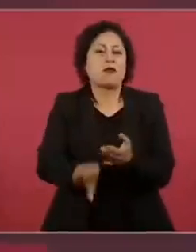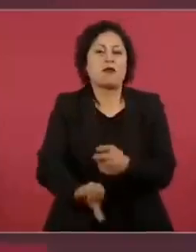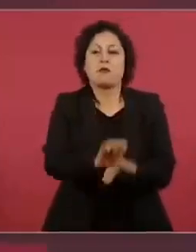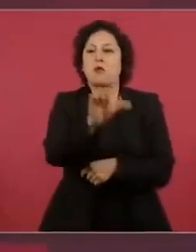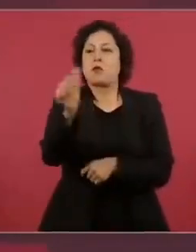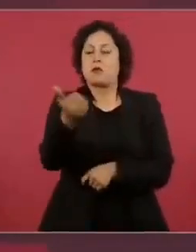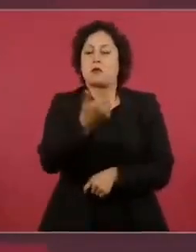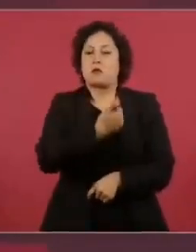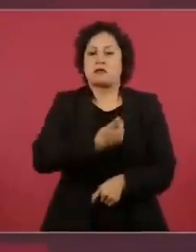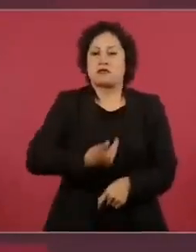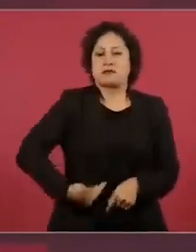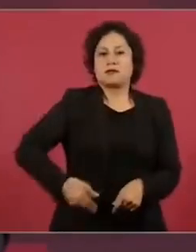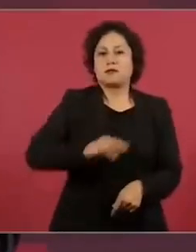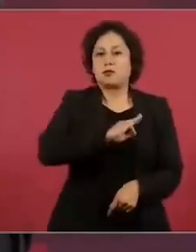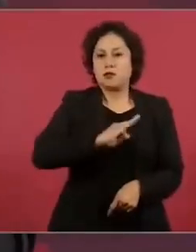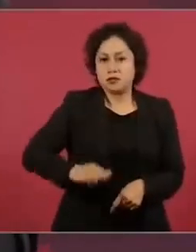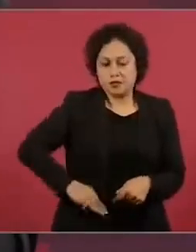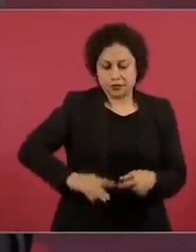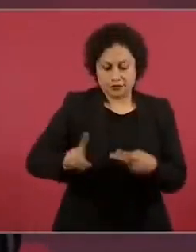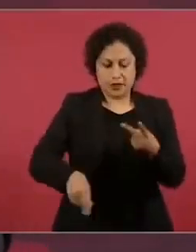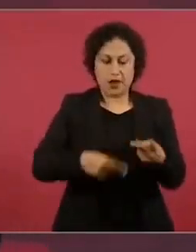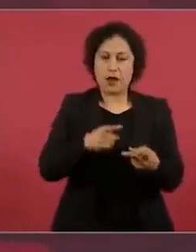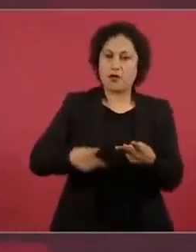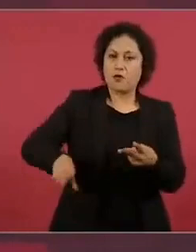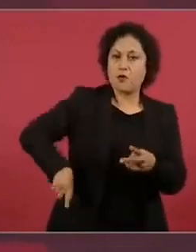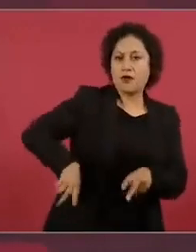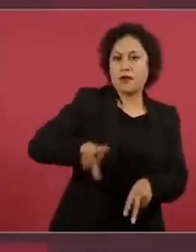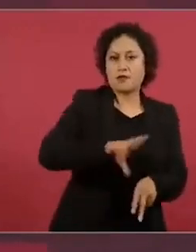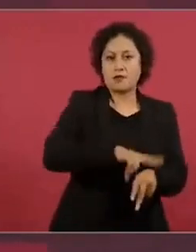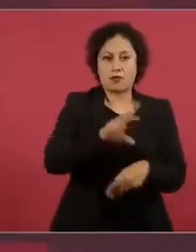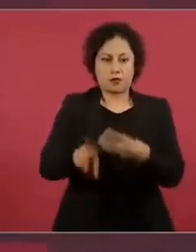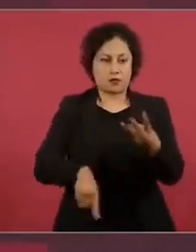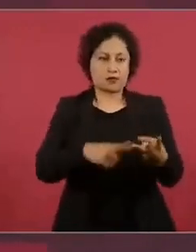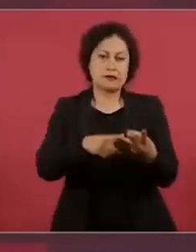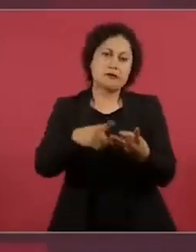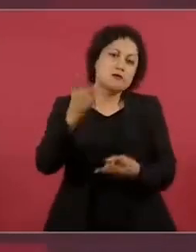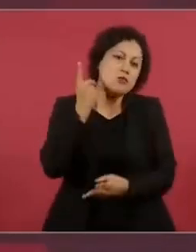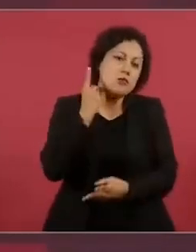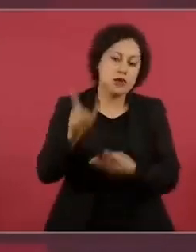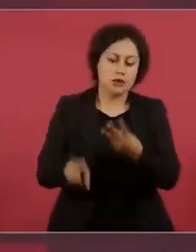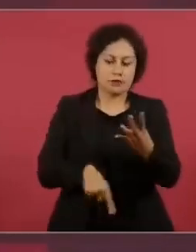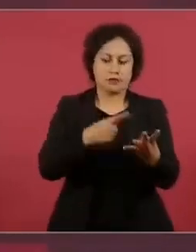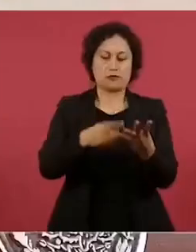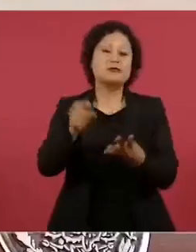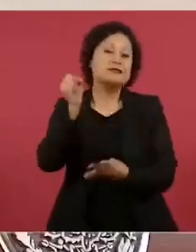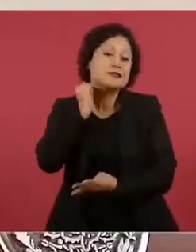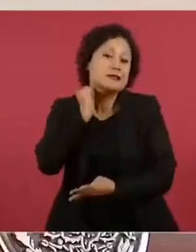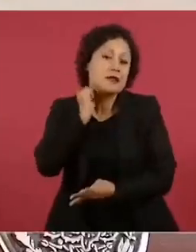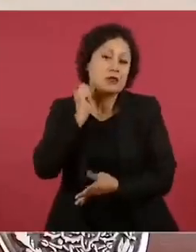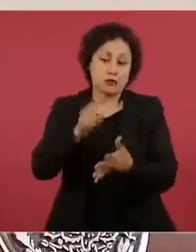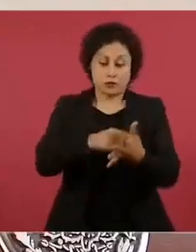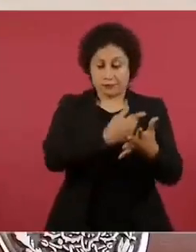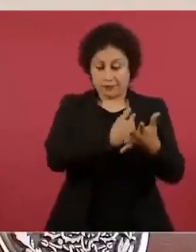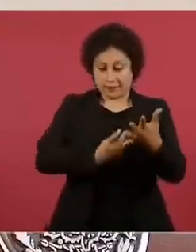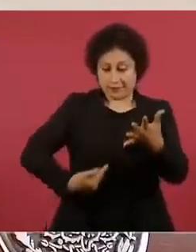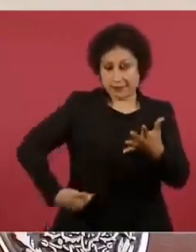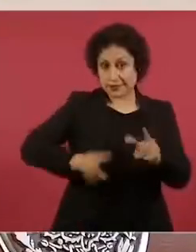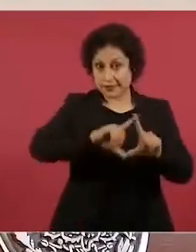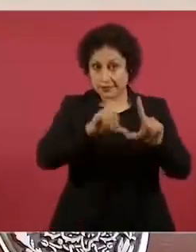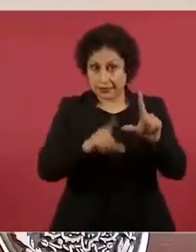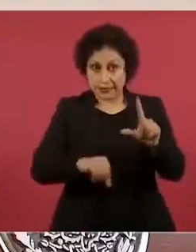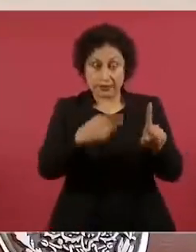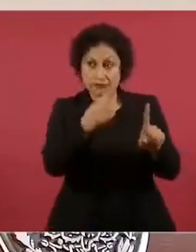gobernadores, para elegir diputados, senadores, gobernadores, presidentes de la República. Hay que